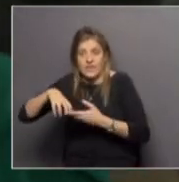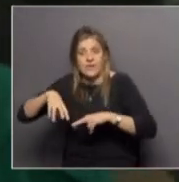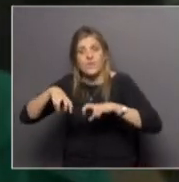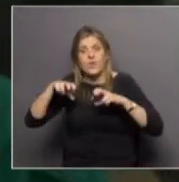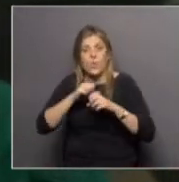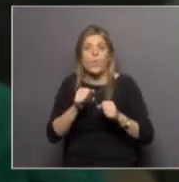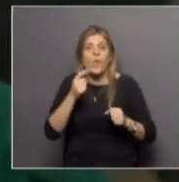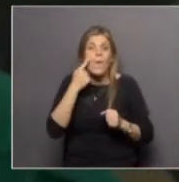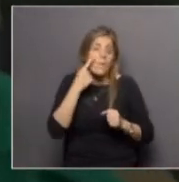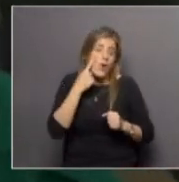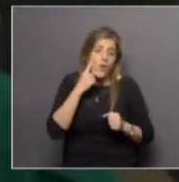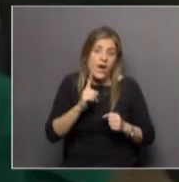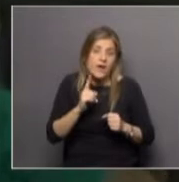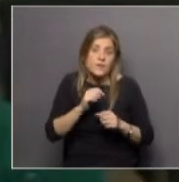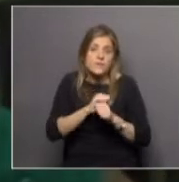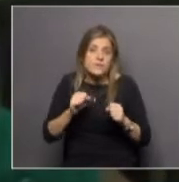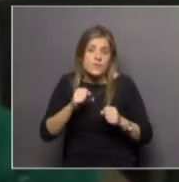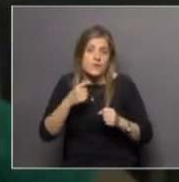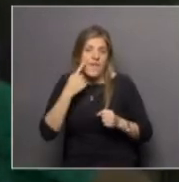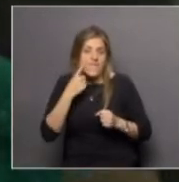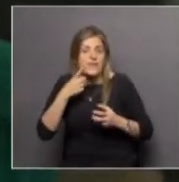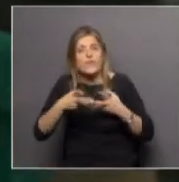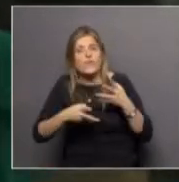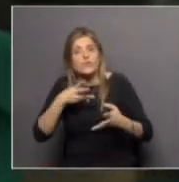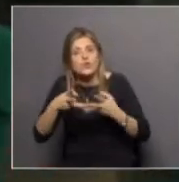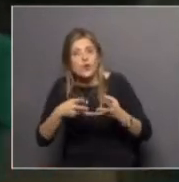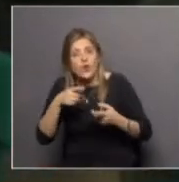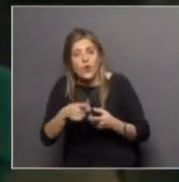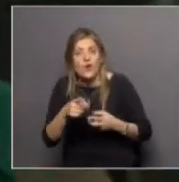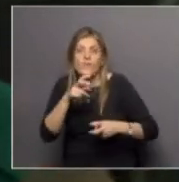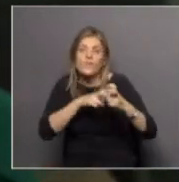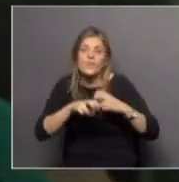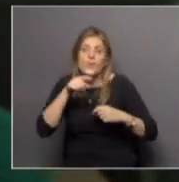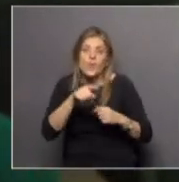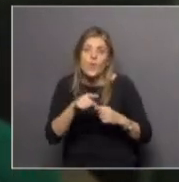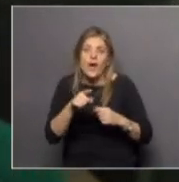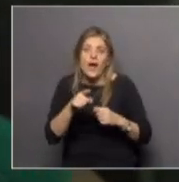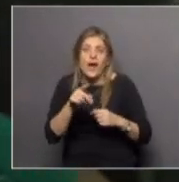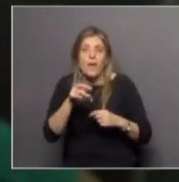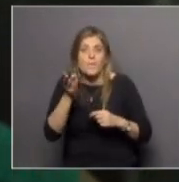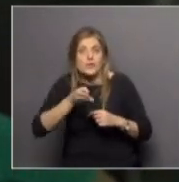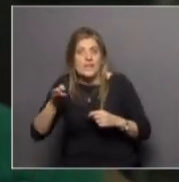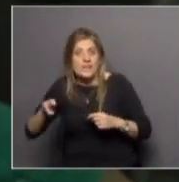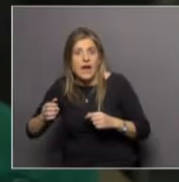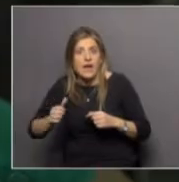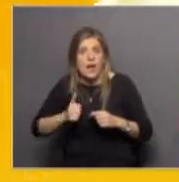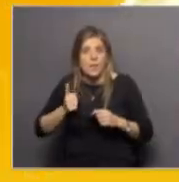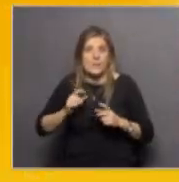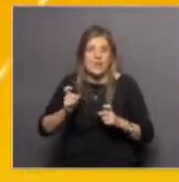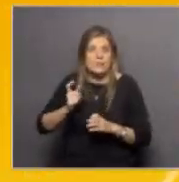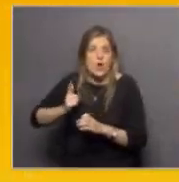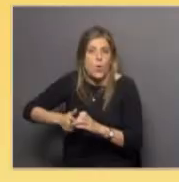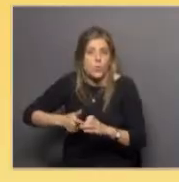probar o intentar poner en funcionamiento y escapar, aunque sea en un porcentaje, al uso del combustible fósil.